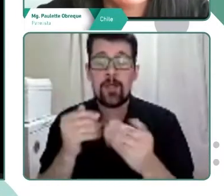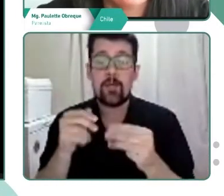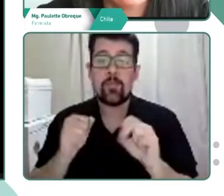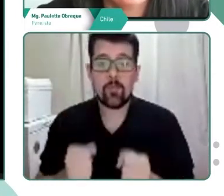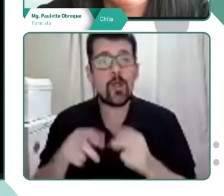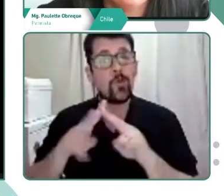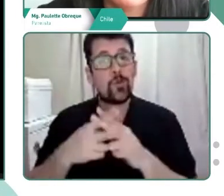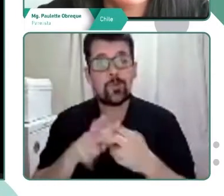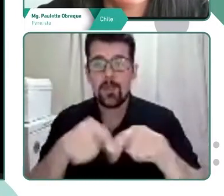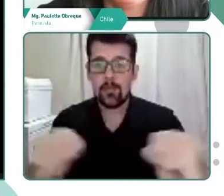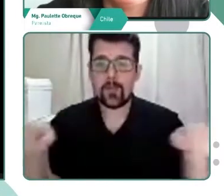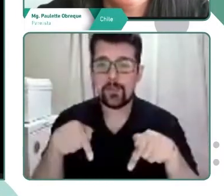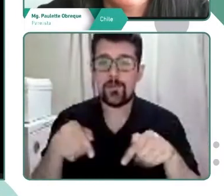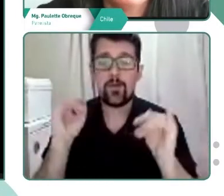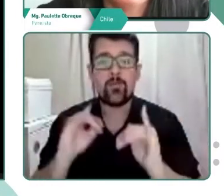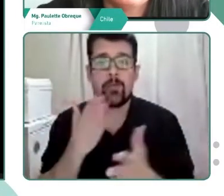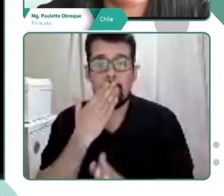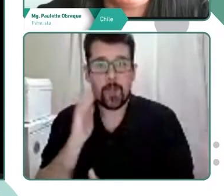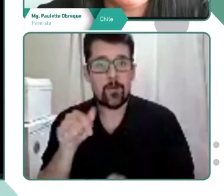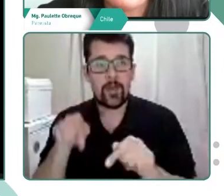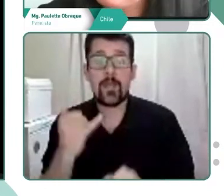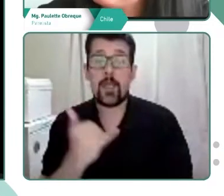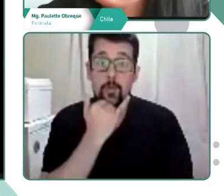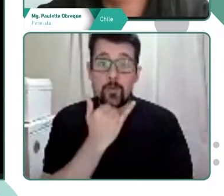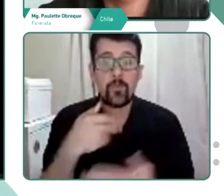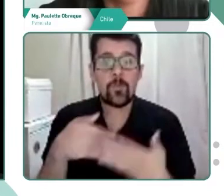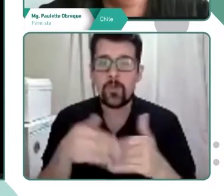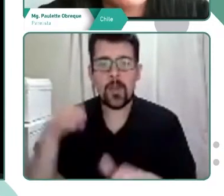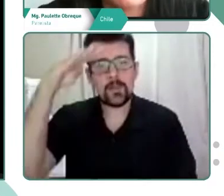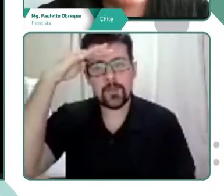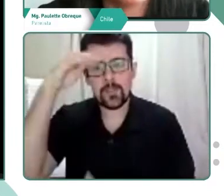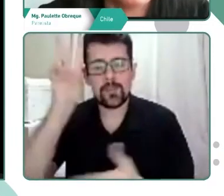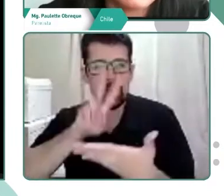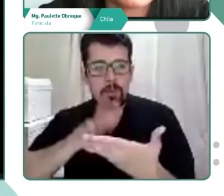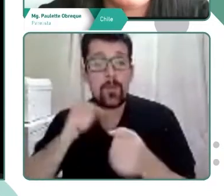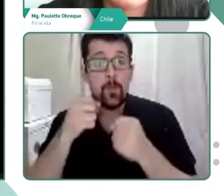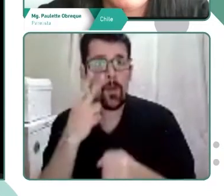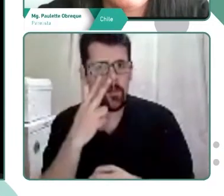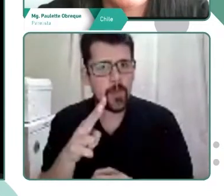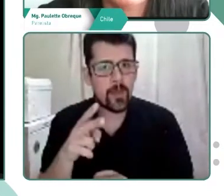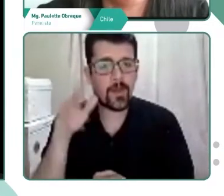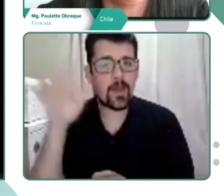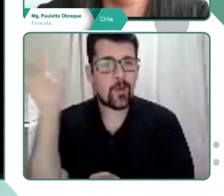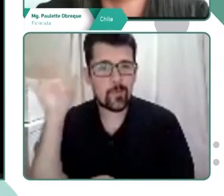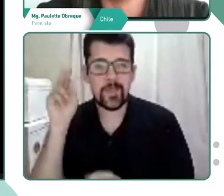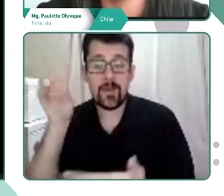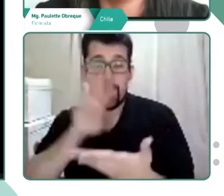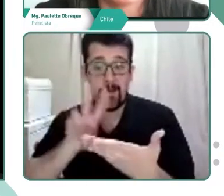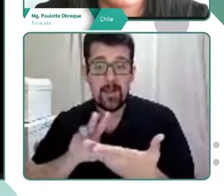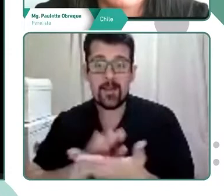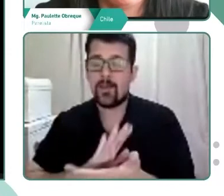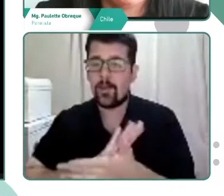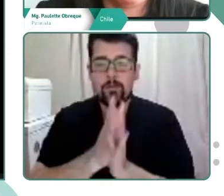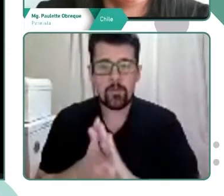en una plataforma multimodal como YouTube donde la experiencia lectora se puede ver, escuchar, leer y tener disponible las